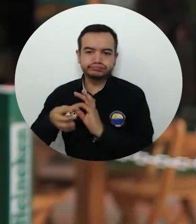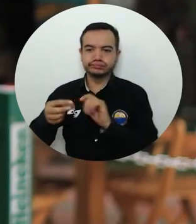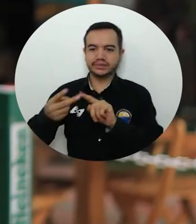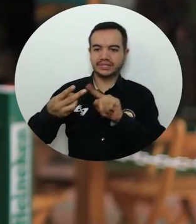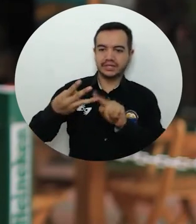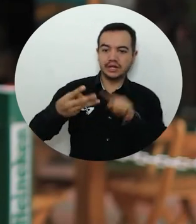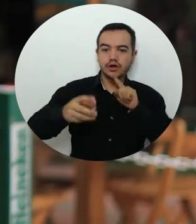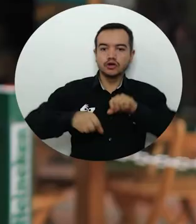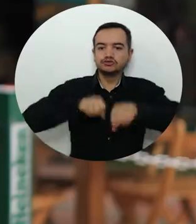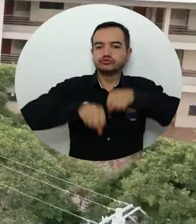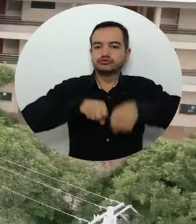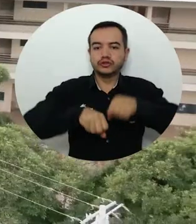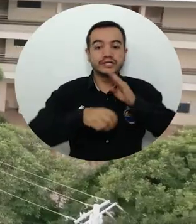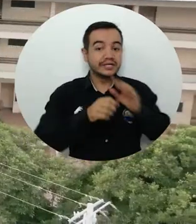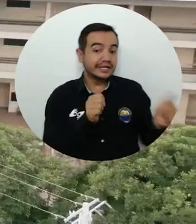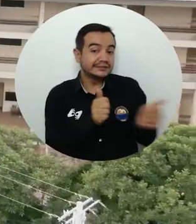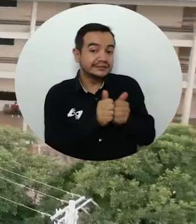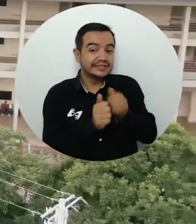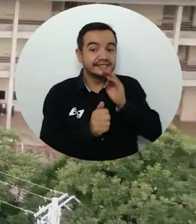Fundación Corazón Rosa.